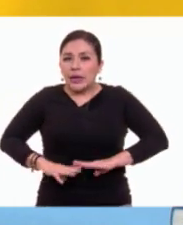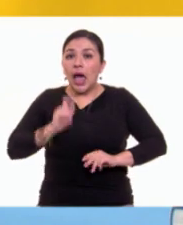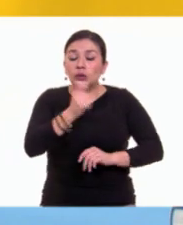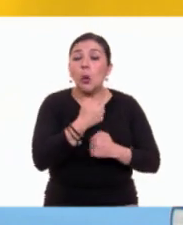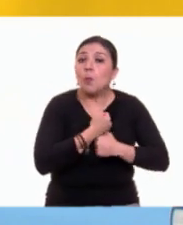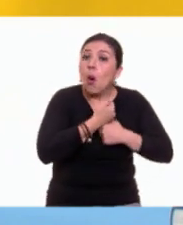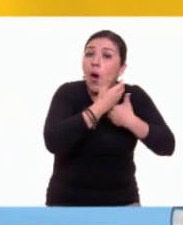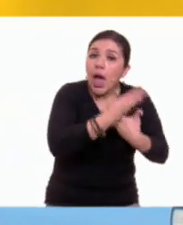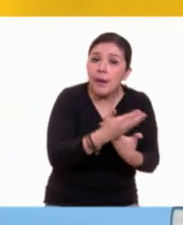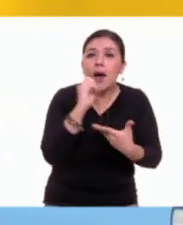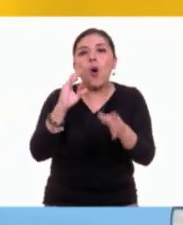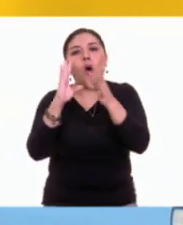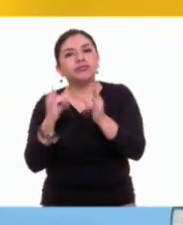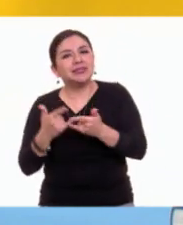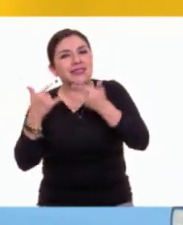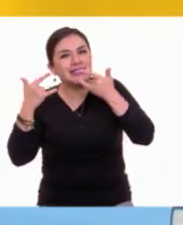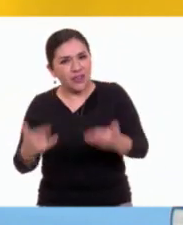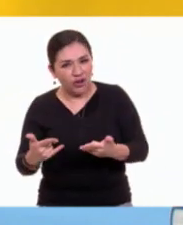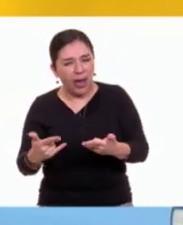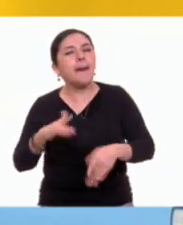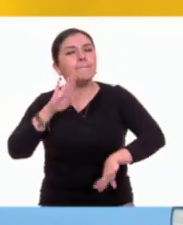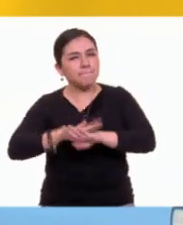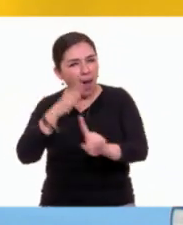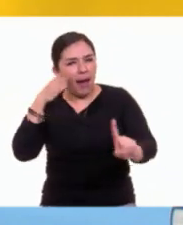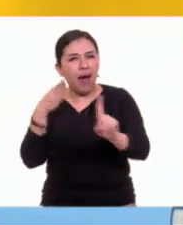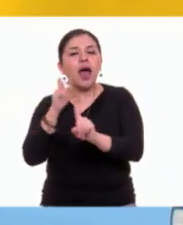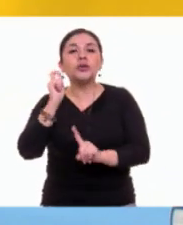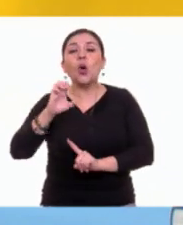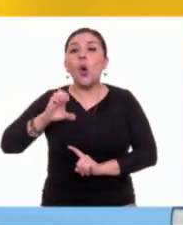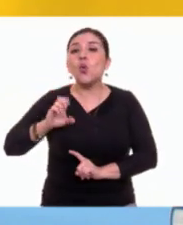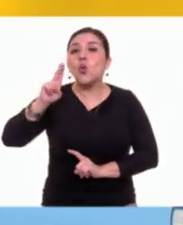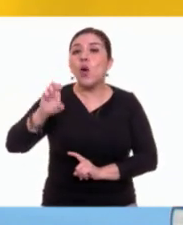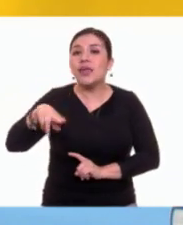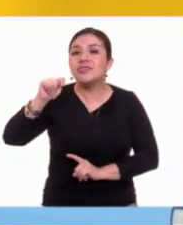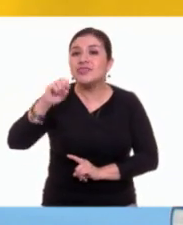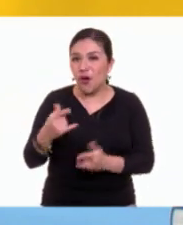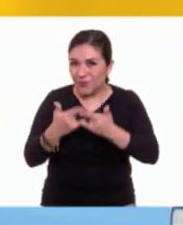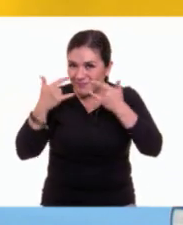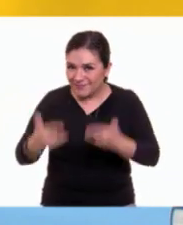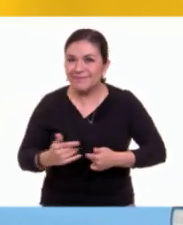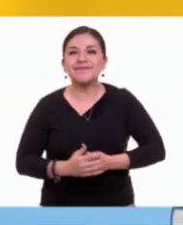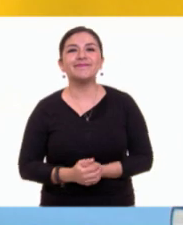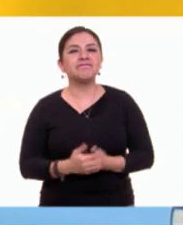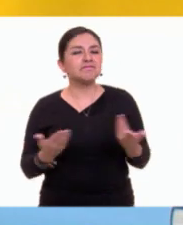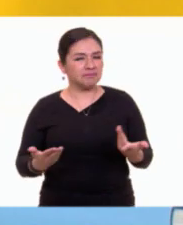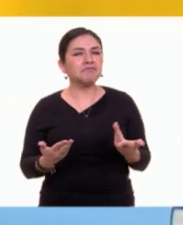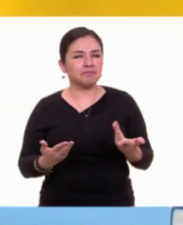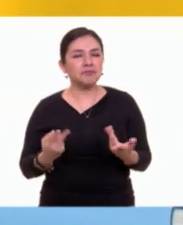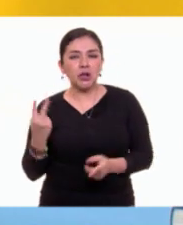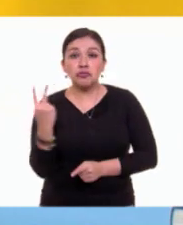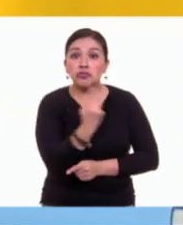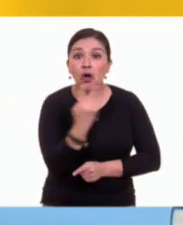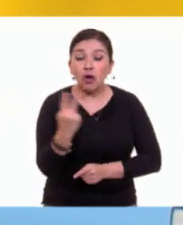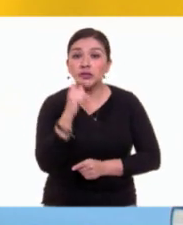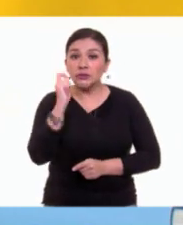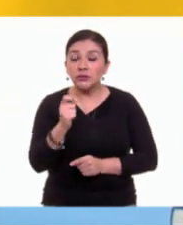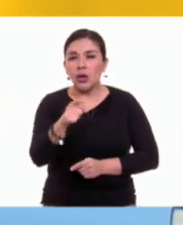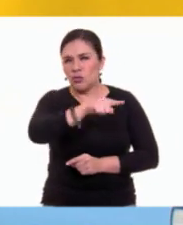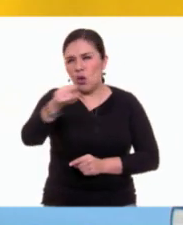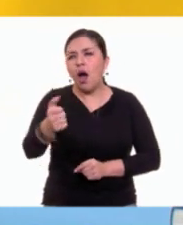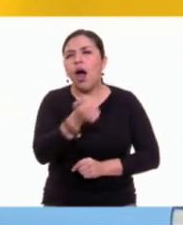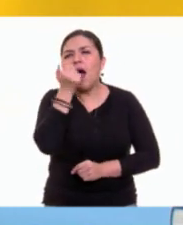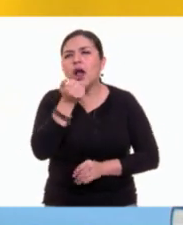poéticos y narrativos, específicamente del cuento. Muy bien. Y como ambos son textos que nuestros